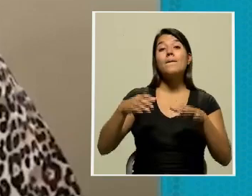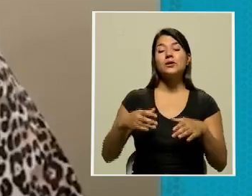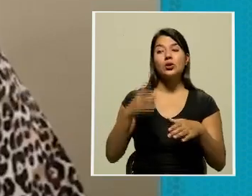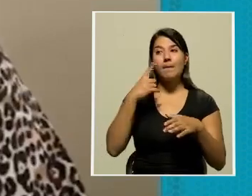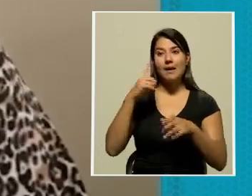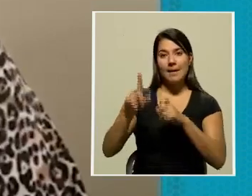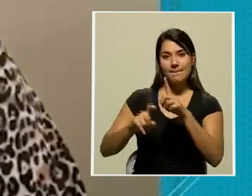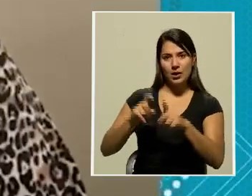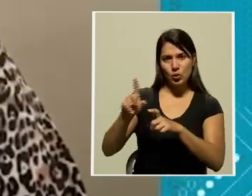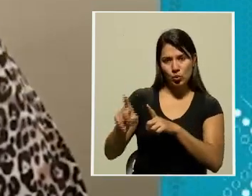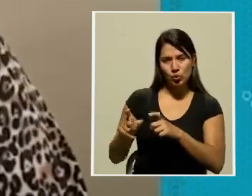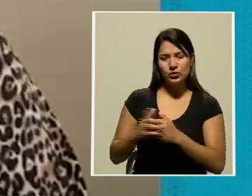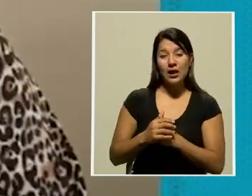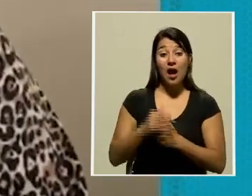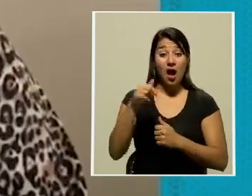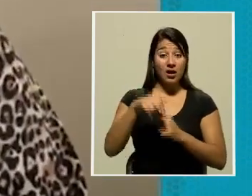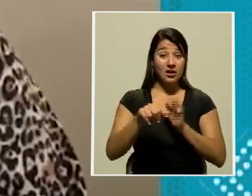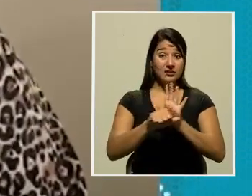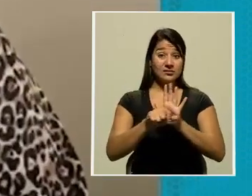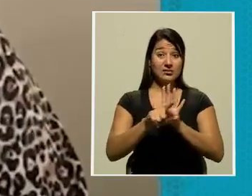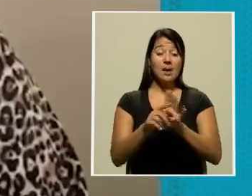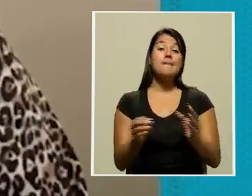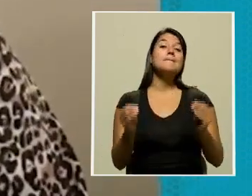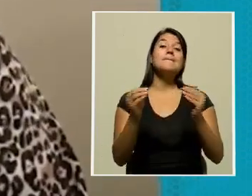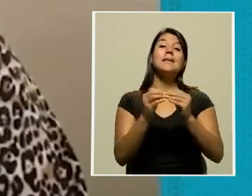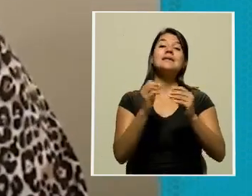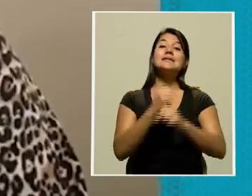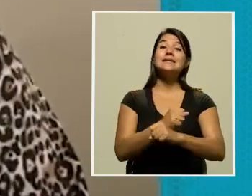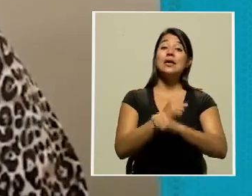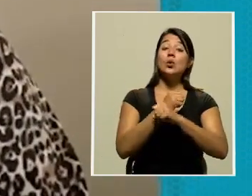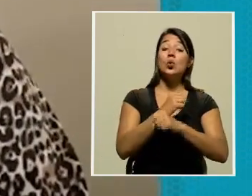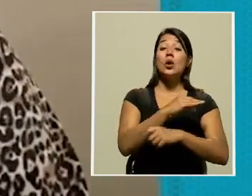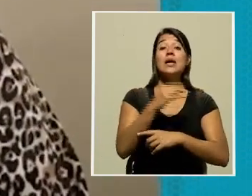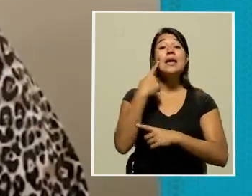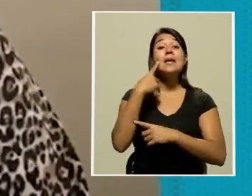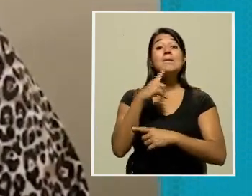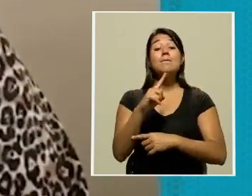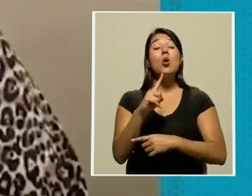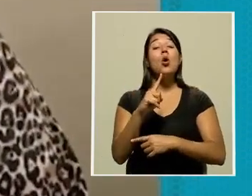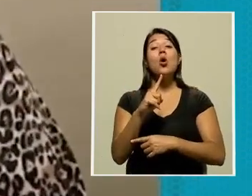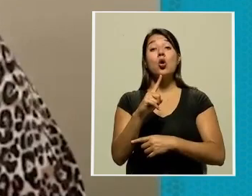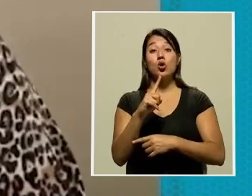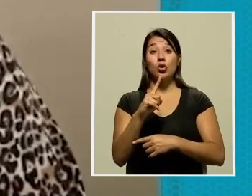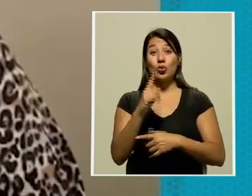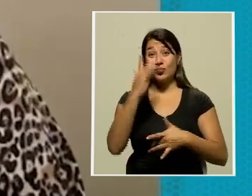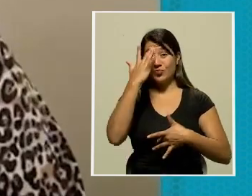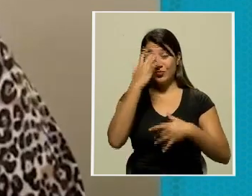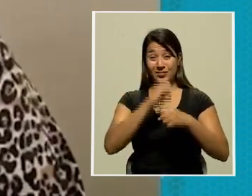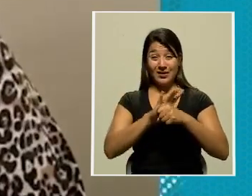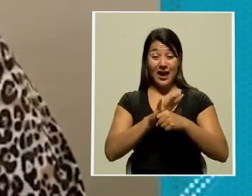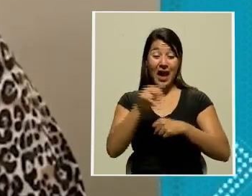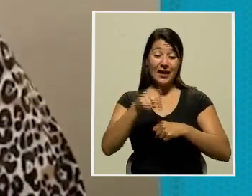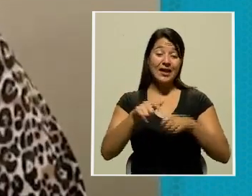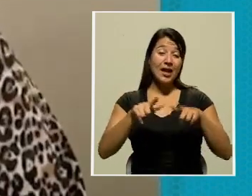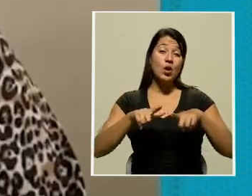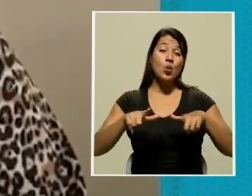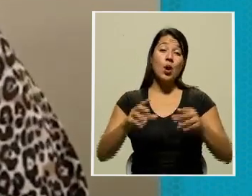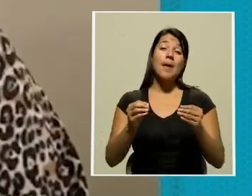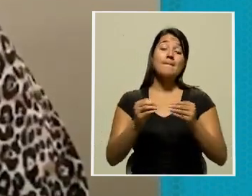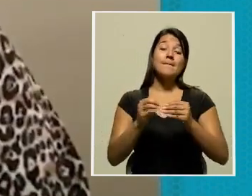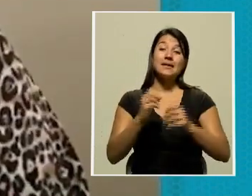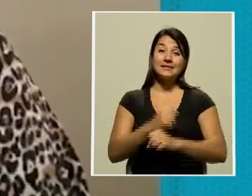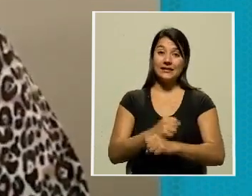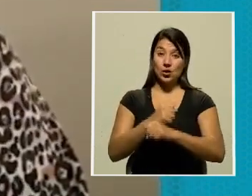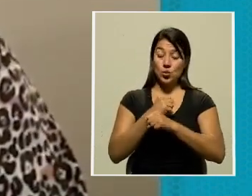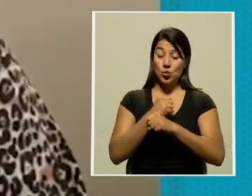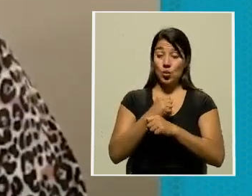un lugar donde no solo es más seguro, sino que por orden sanitaria es el lugar idóneo dentro de la Asamblea Legislativa. Creo